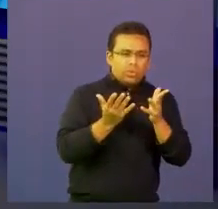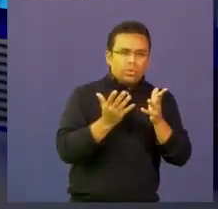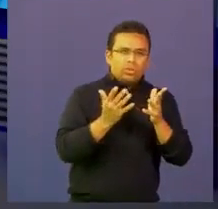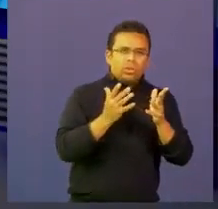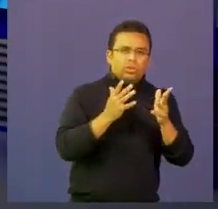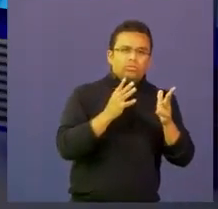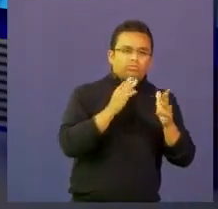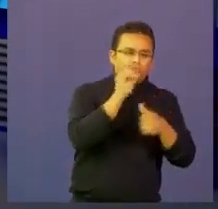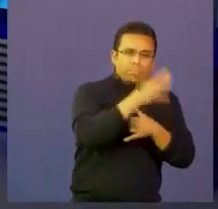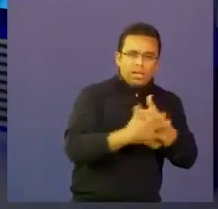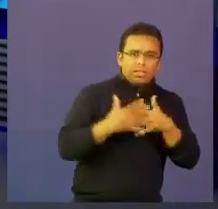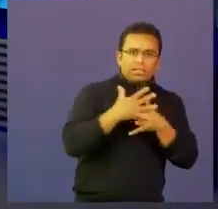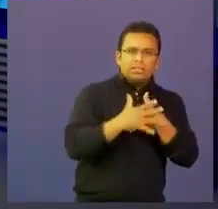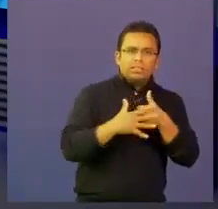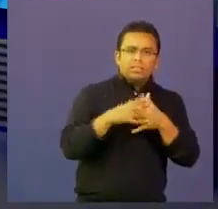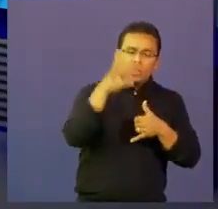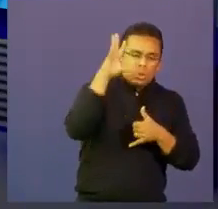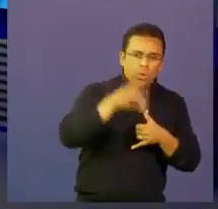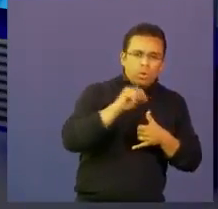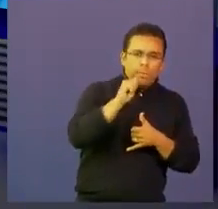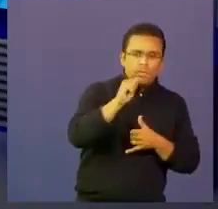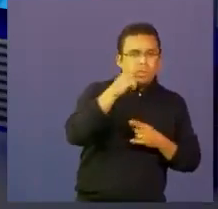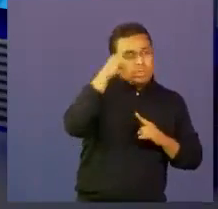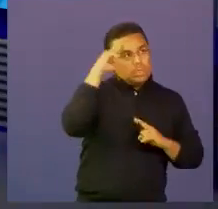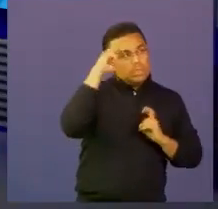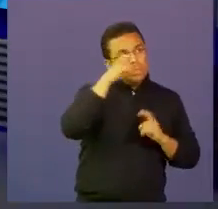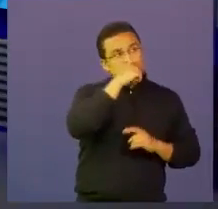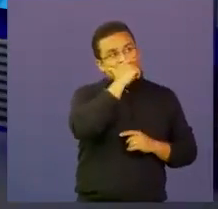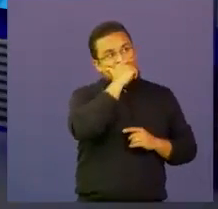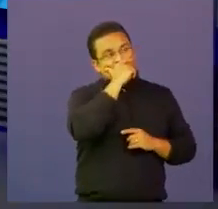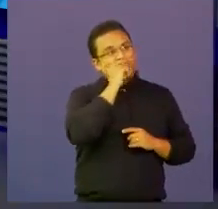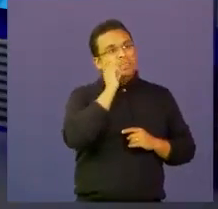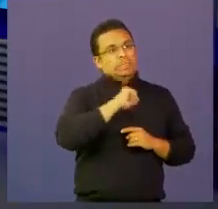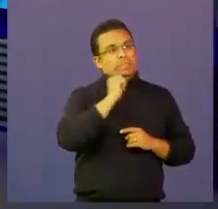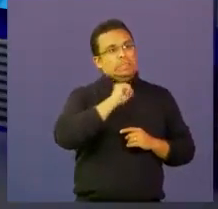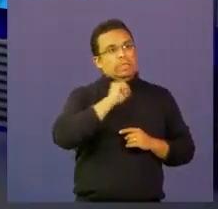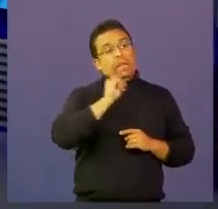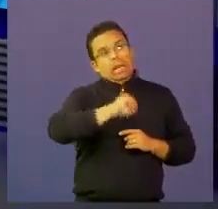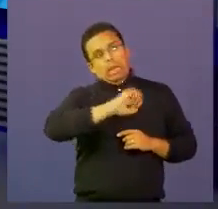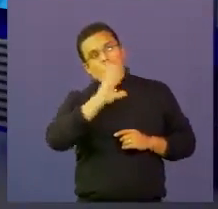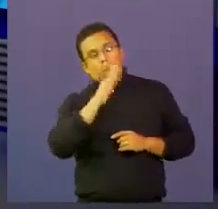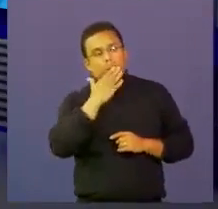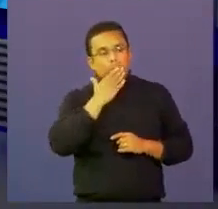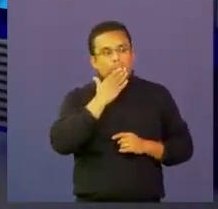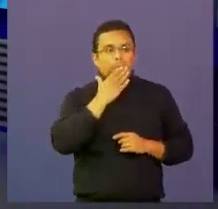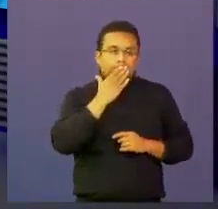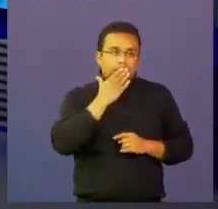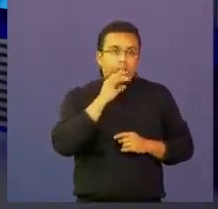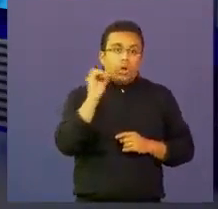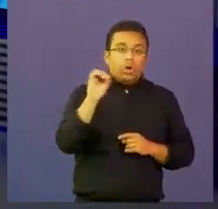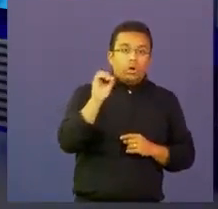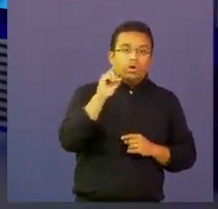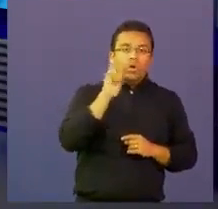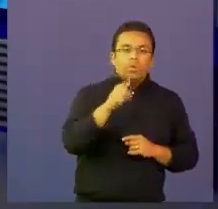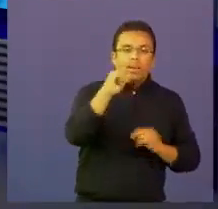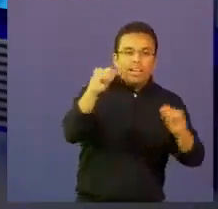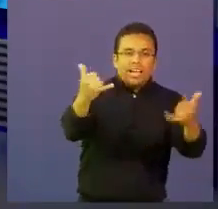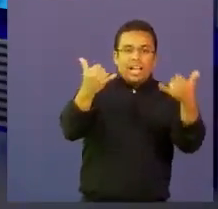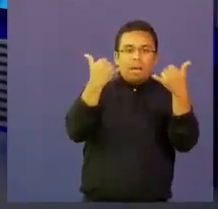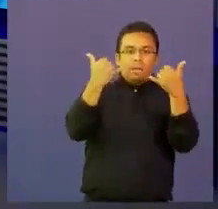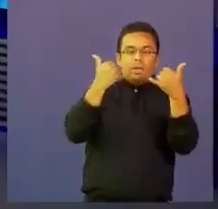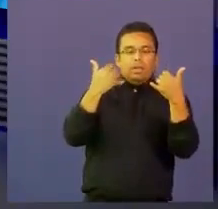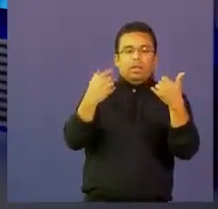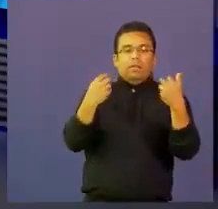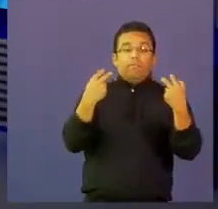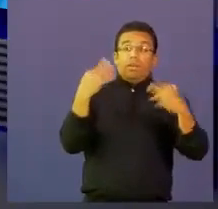del país? ¿Cómo tú puedes analizar y realmente es muy importante que nos digas, no porque estén las cámaras, que nos digas una cosa